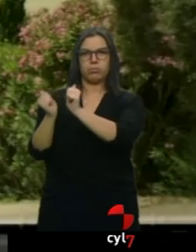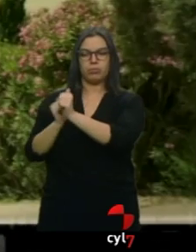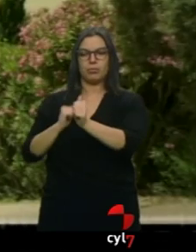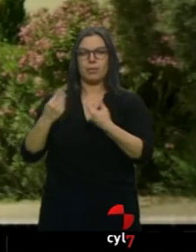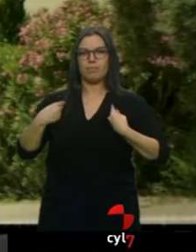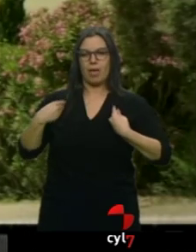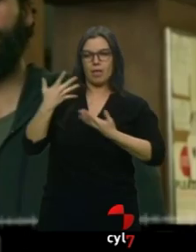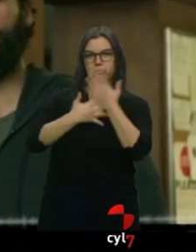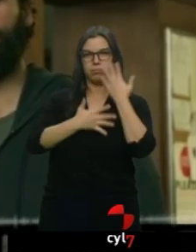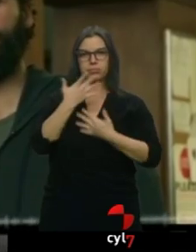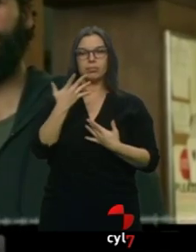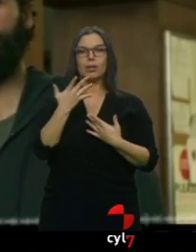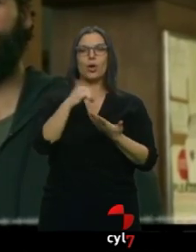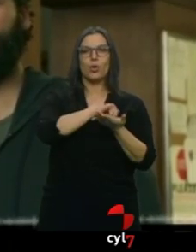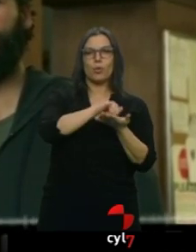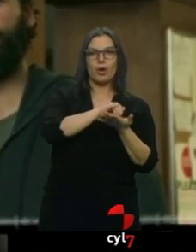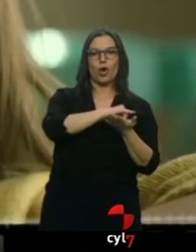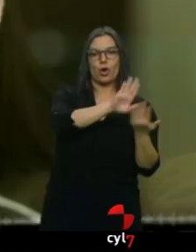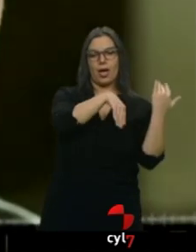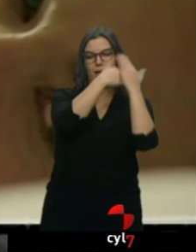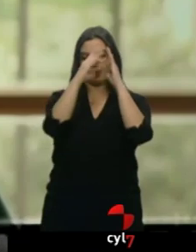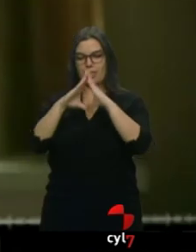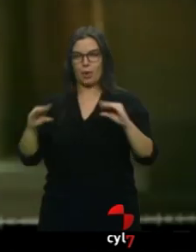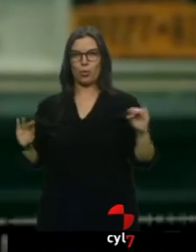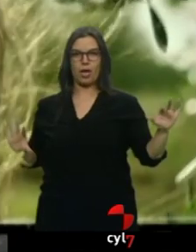Nueva York hasta Andalucía. Te alegras de que pasara.